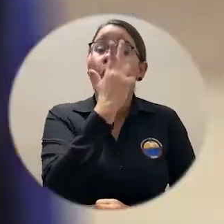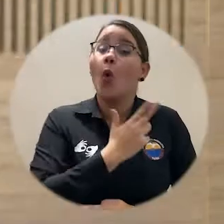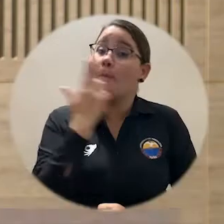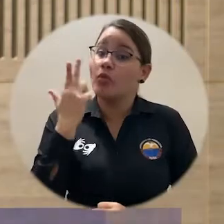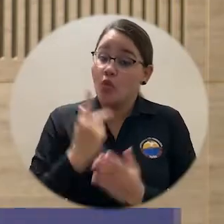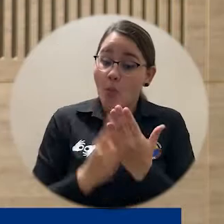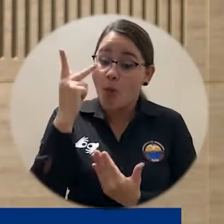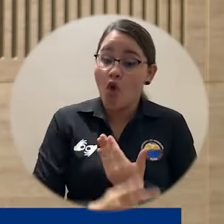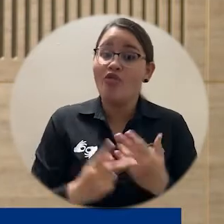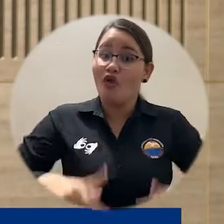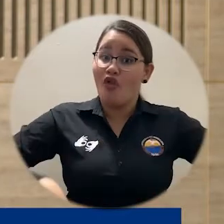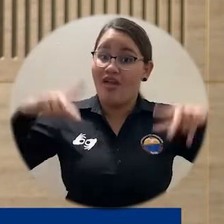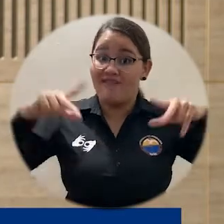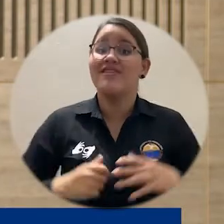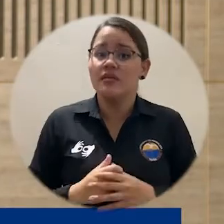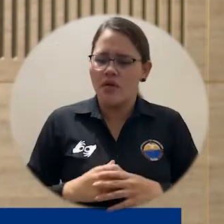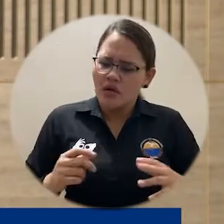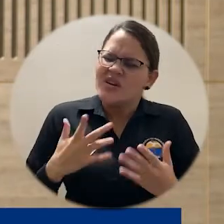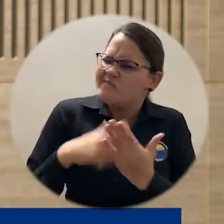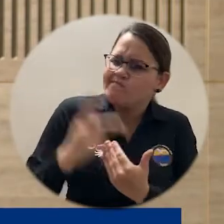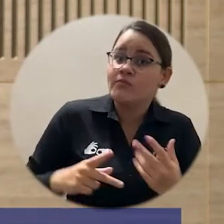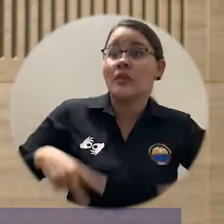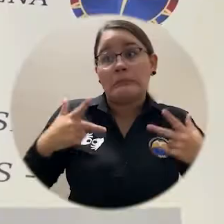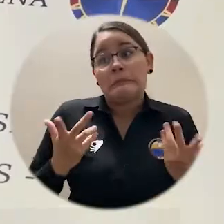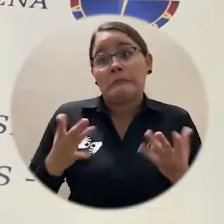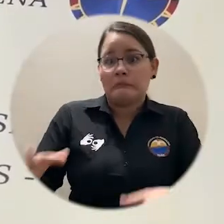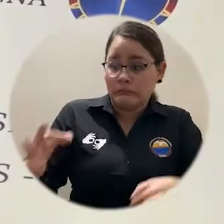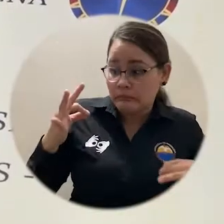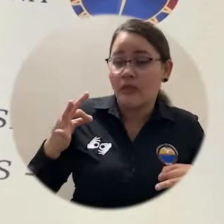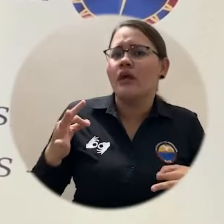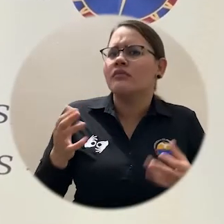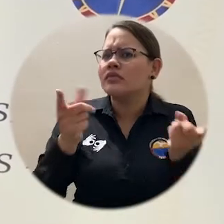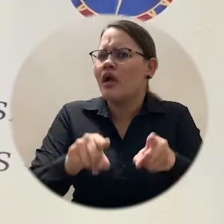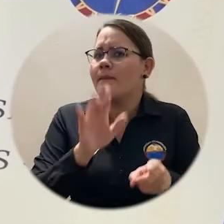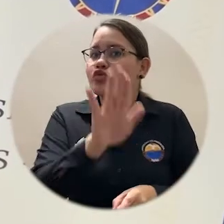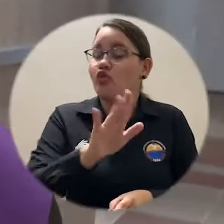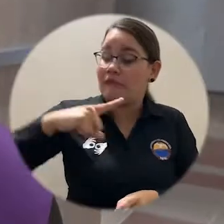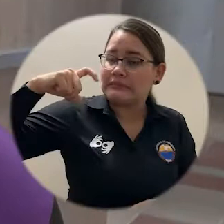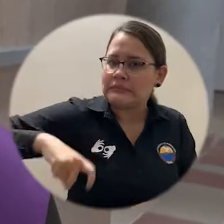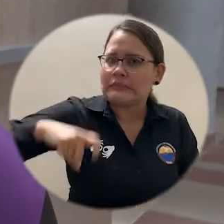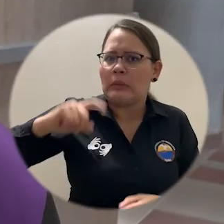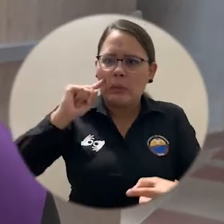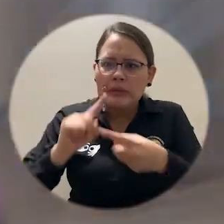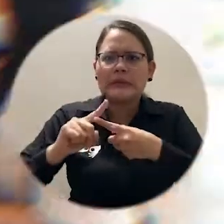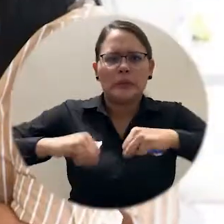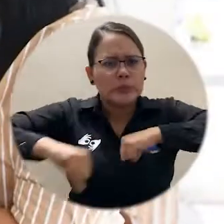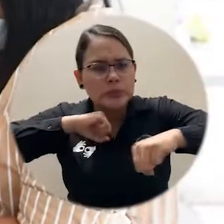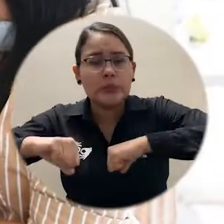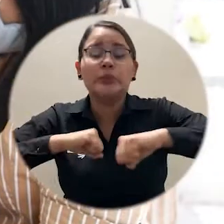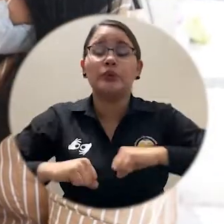apenas comienza. No con el título, sino con el deber de procurar que otros tengan la oportunidad que ustedes mantengan.